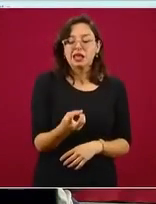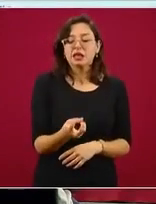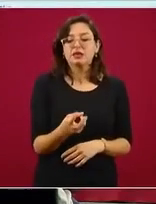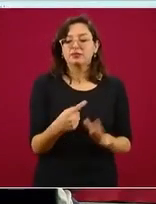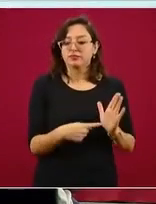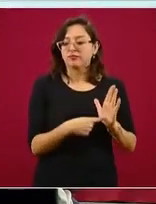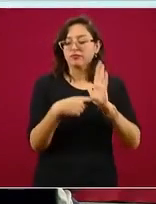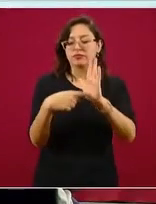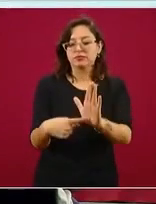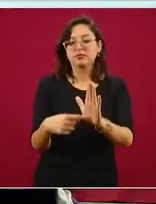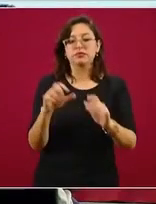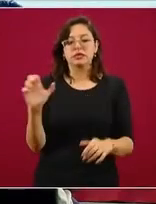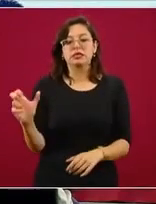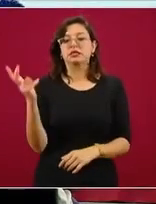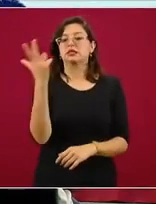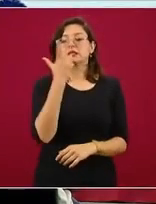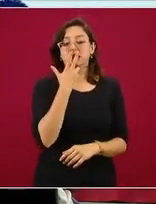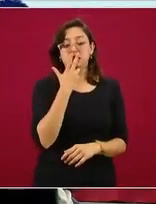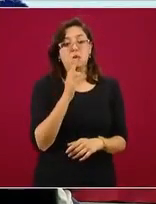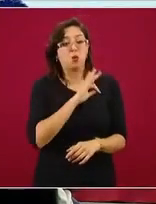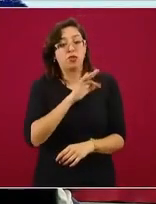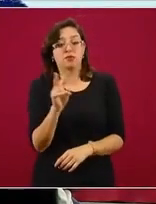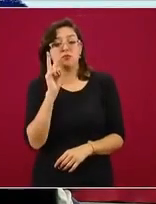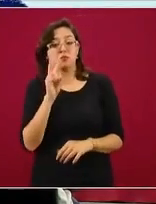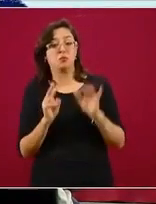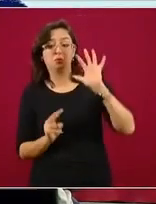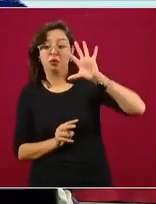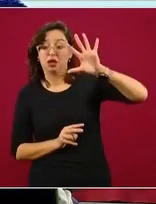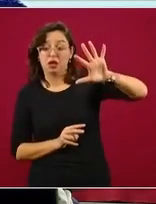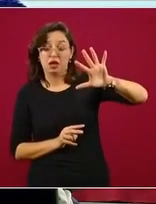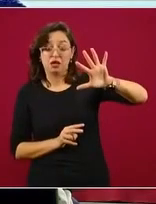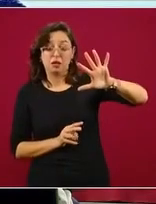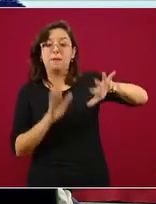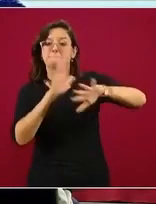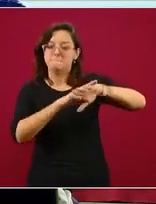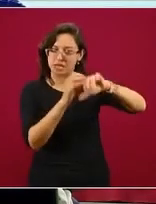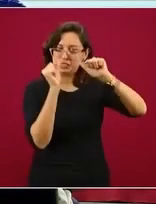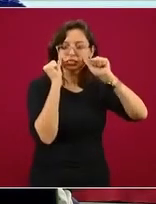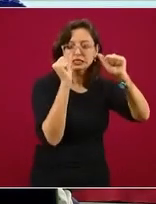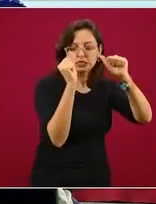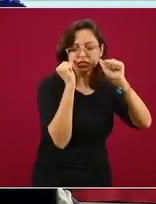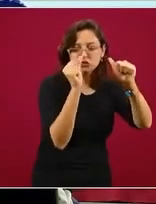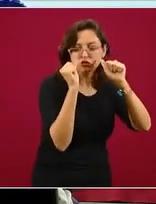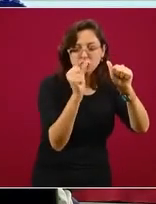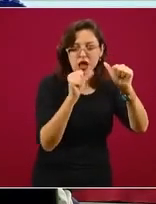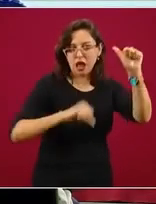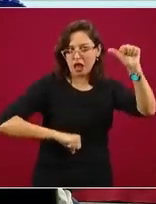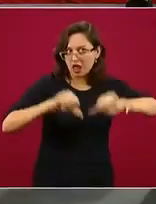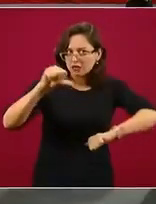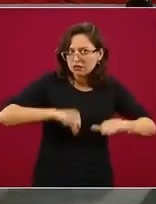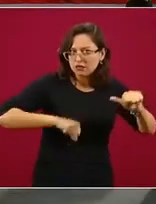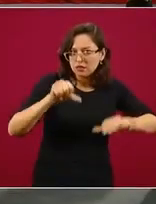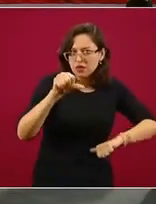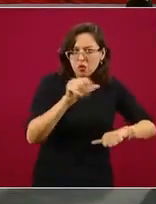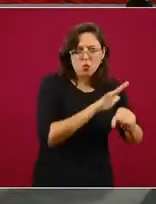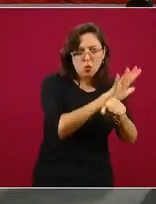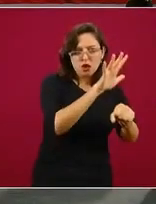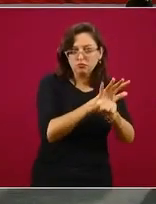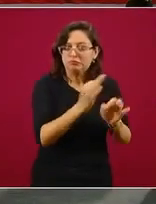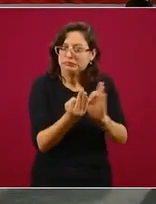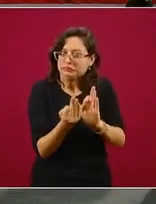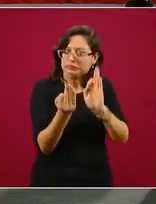este ejemplo de Chihuahua en la región Juárez hay que poner mayor énfasis en las actividades de